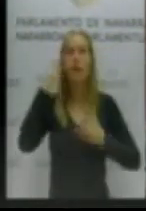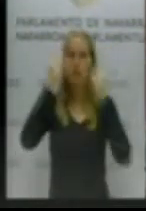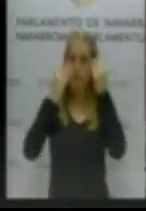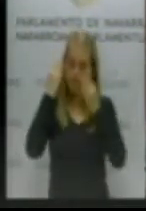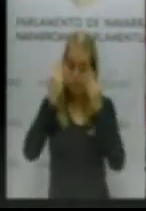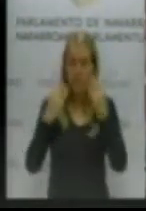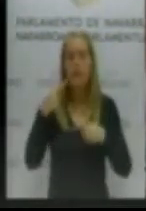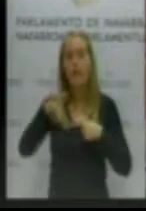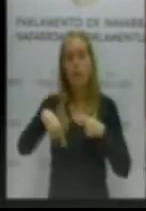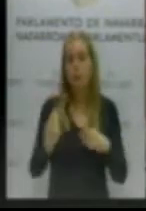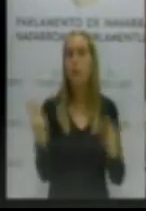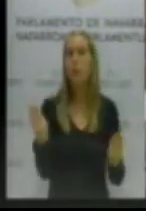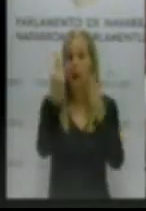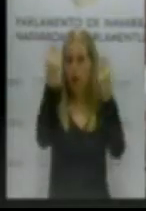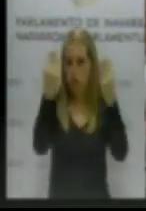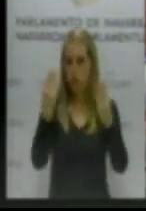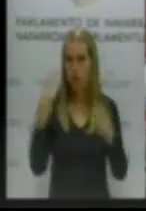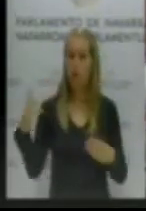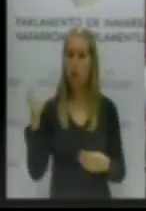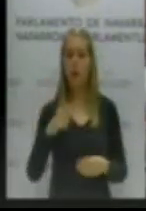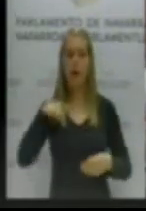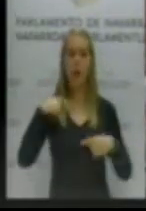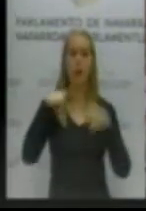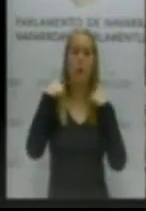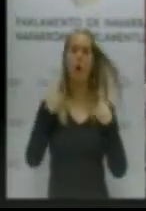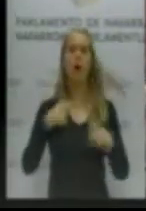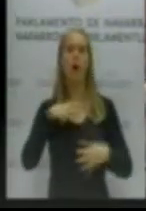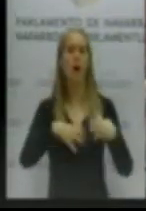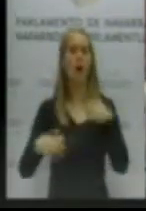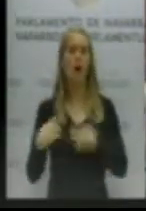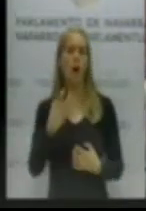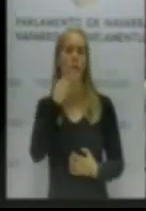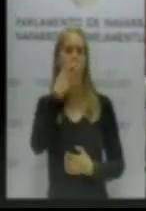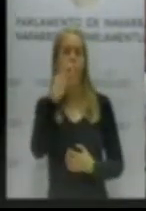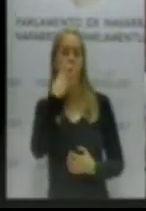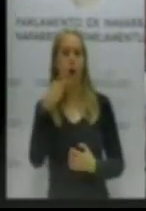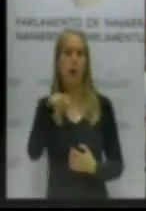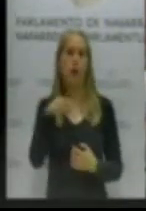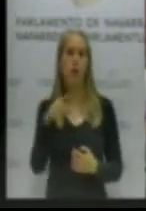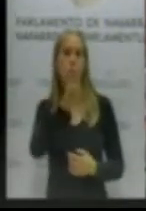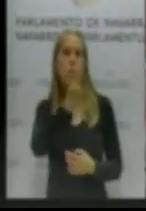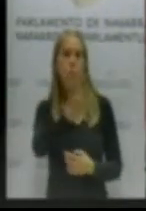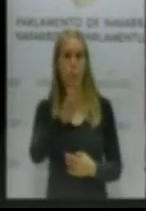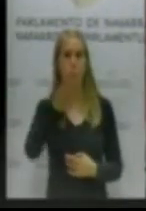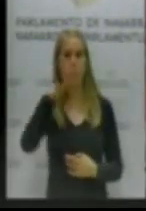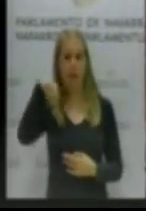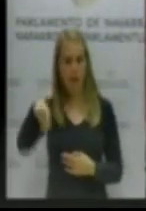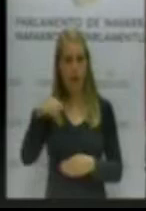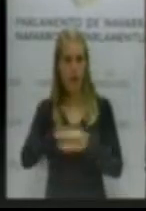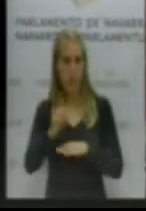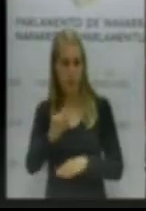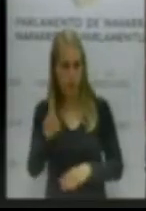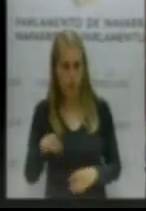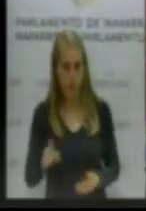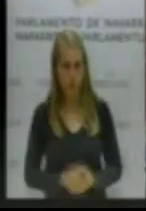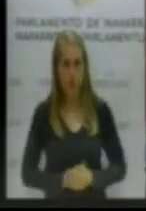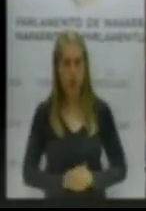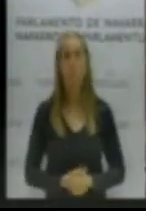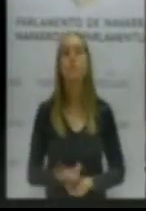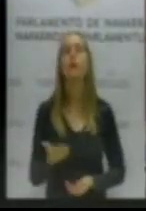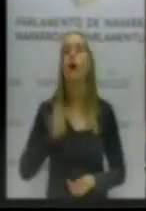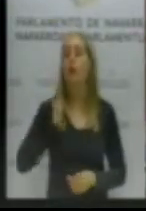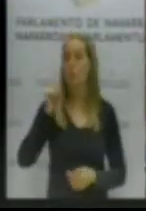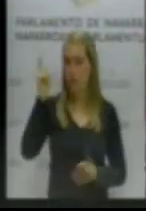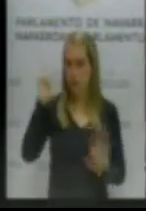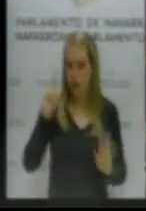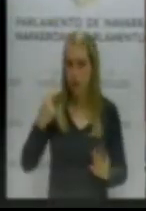Háganlas mejor. Pero no salga aquí a pagar su frustración con UPN. No salga aquí a pagar su frustración con UPN. Por cierto, por cierto,